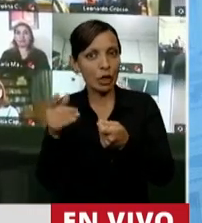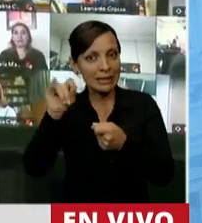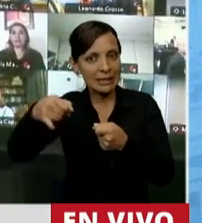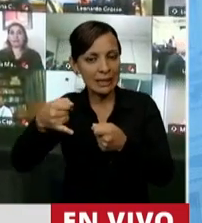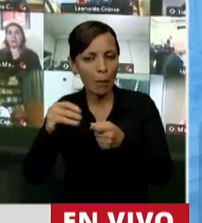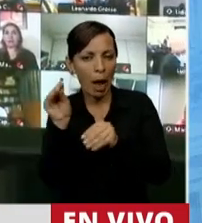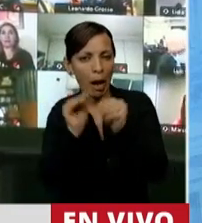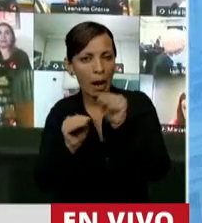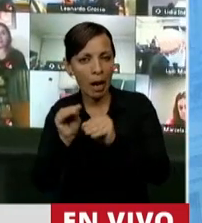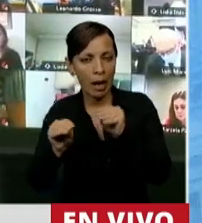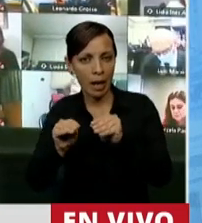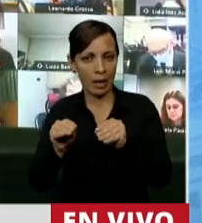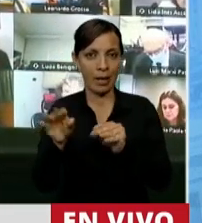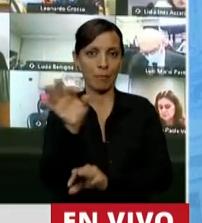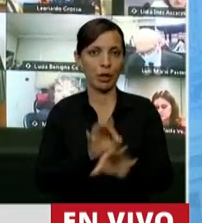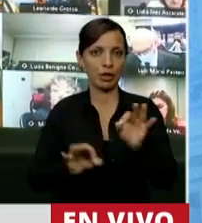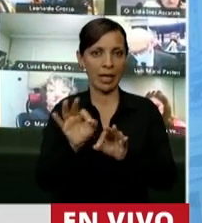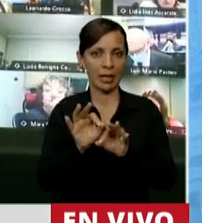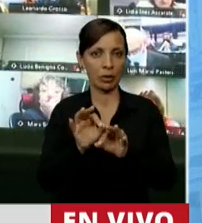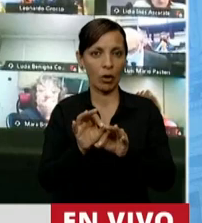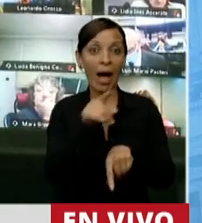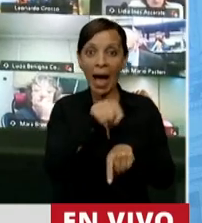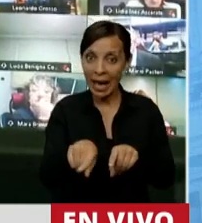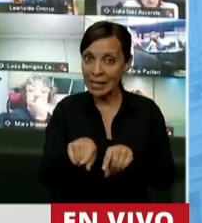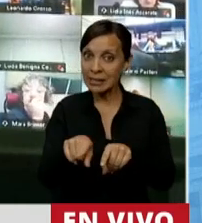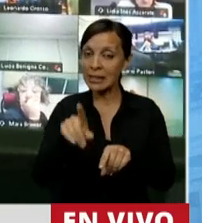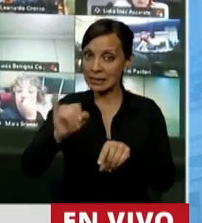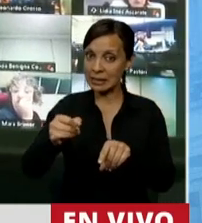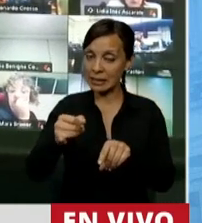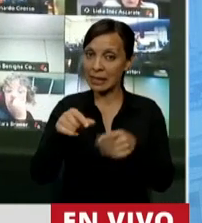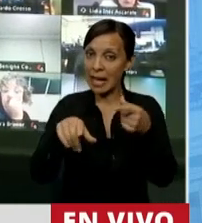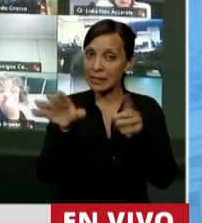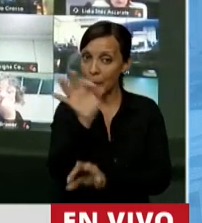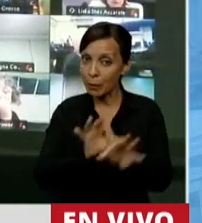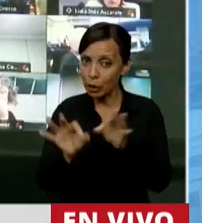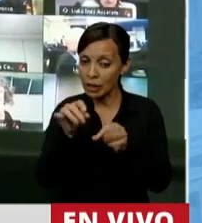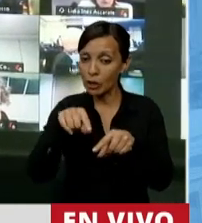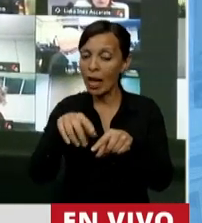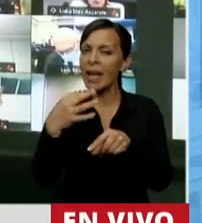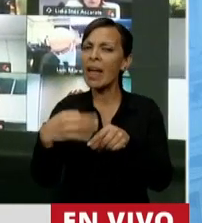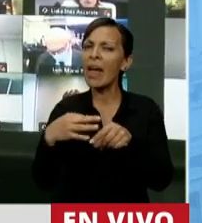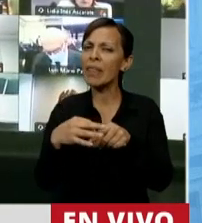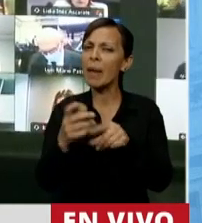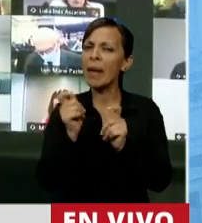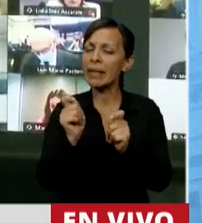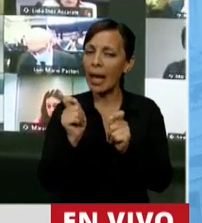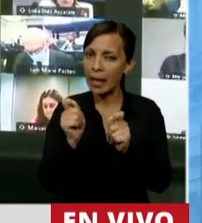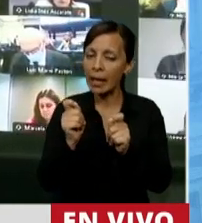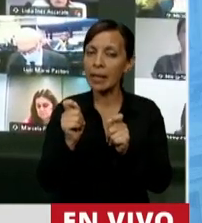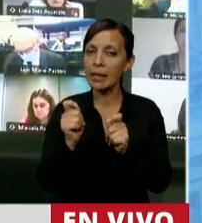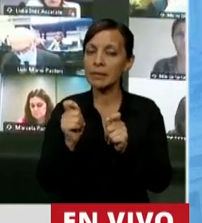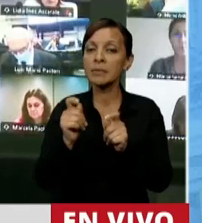a ese barco en el que nos sumamos todos. A ese barco se tiene que subir no solamente